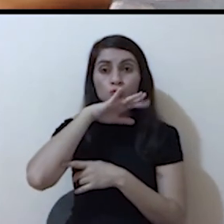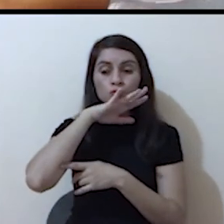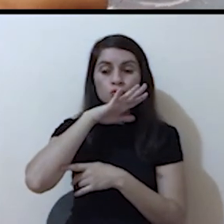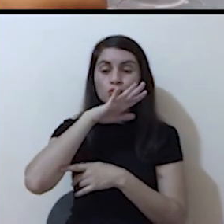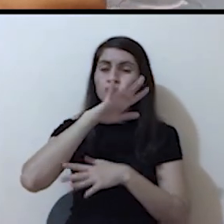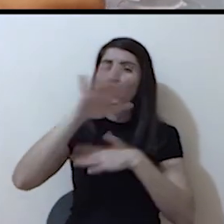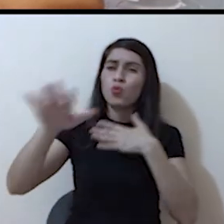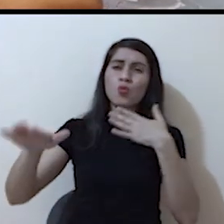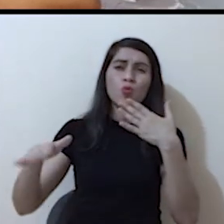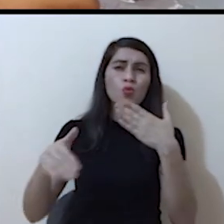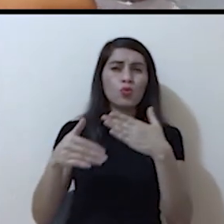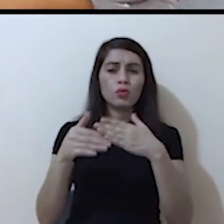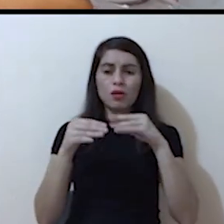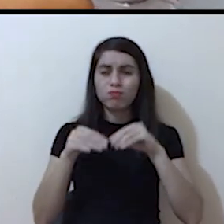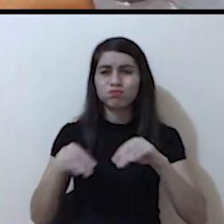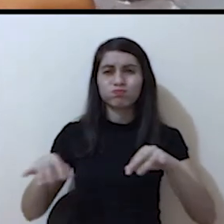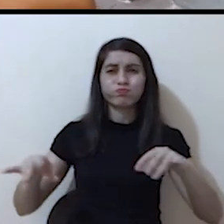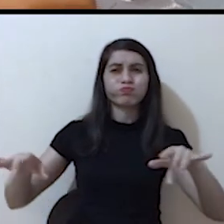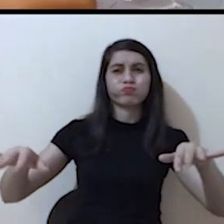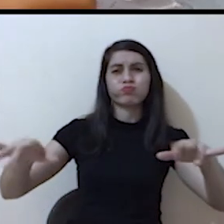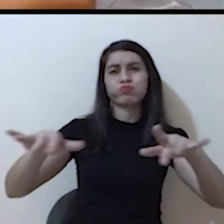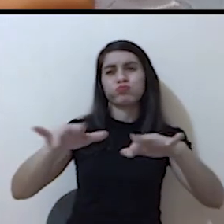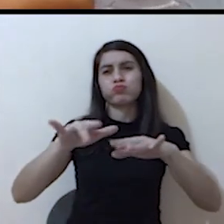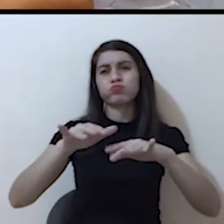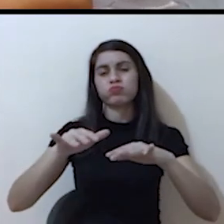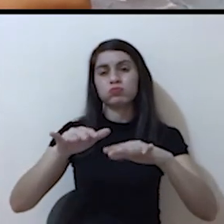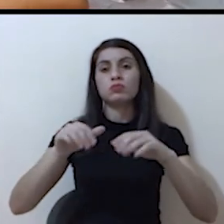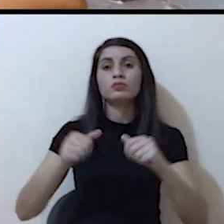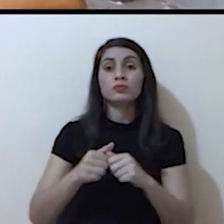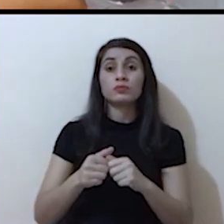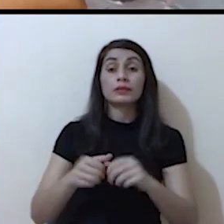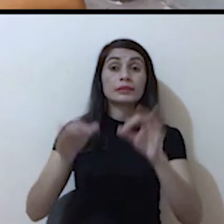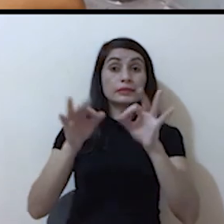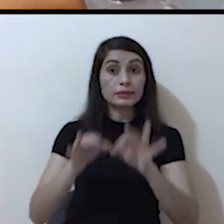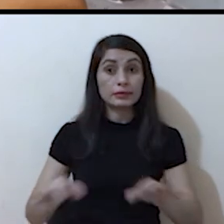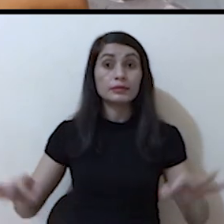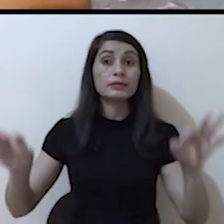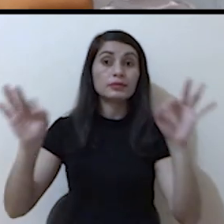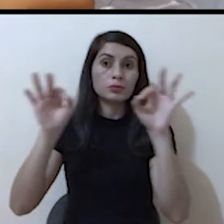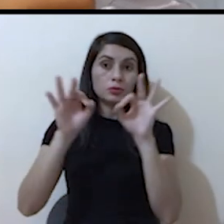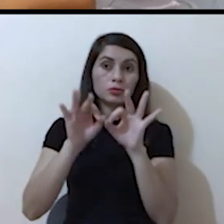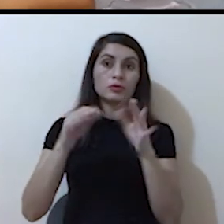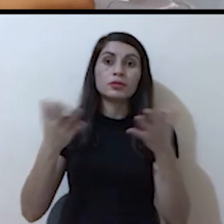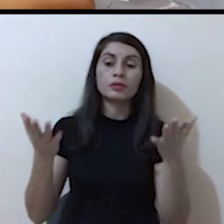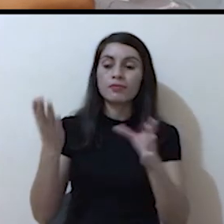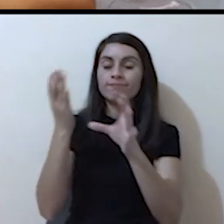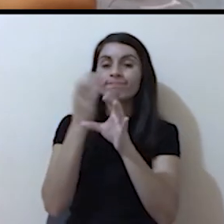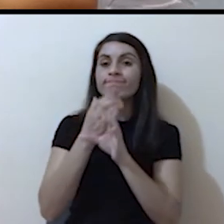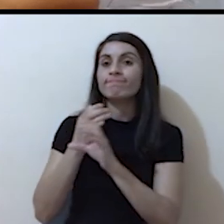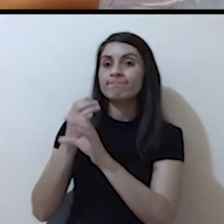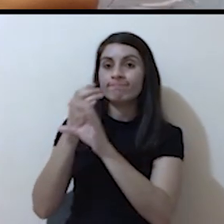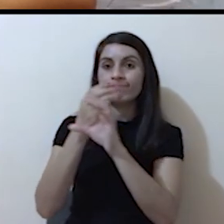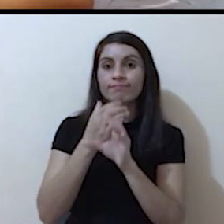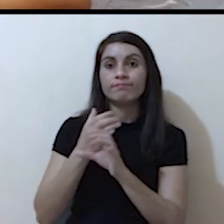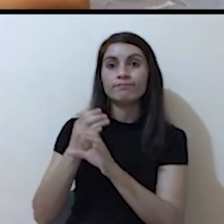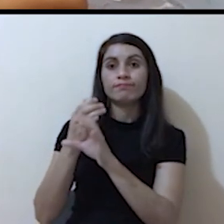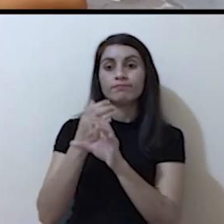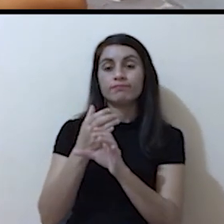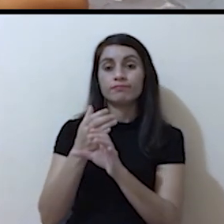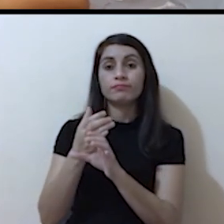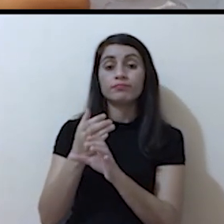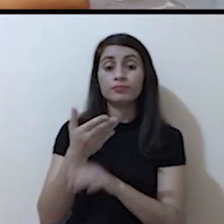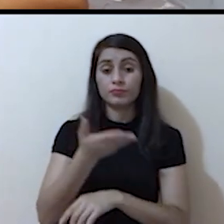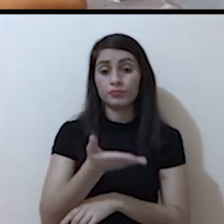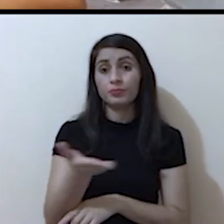unas a otras. Es por ello lo importante de cuidar nuestras fuentes